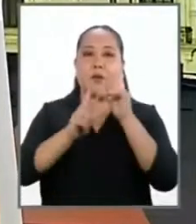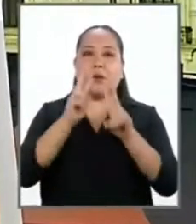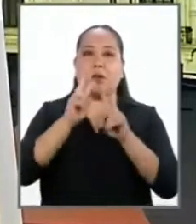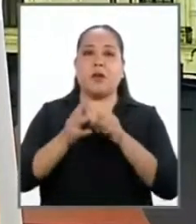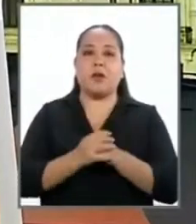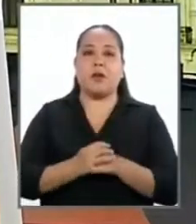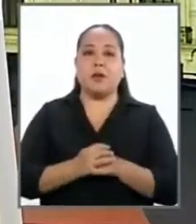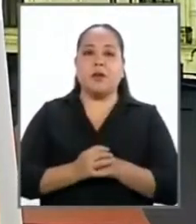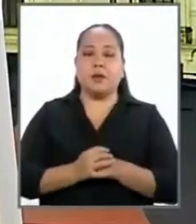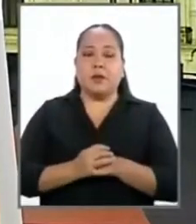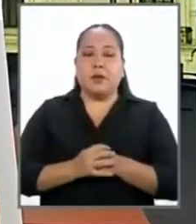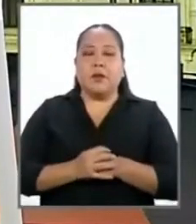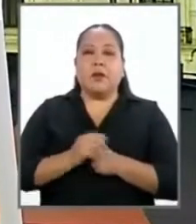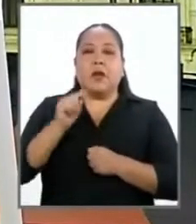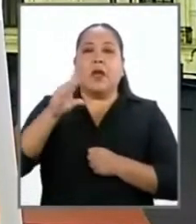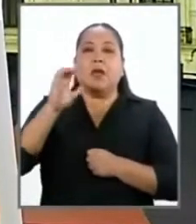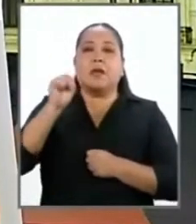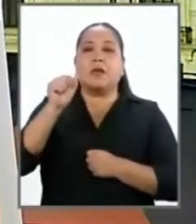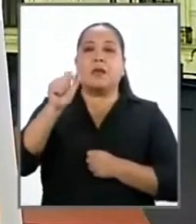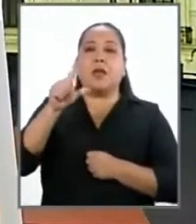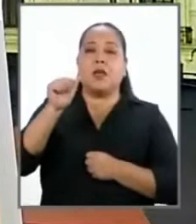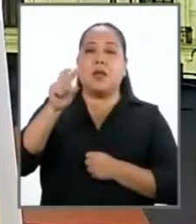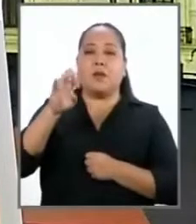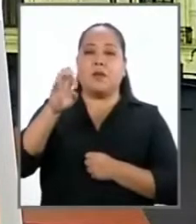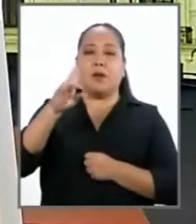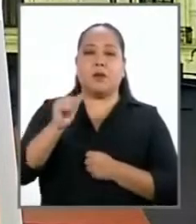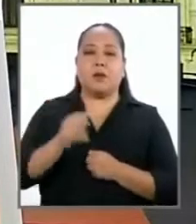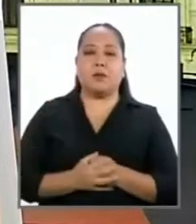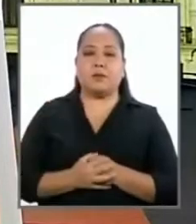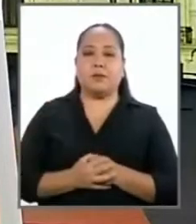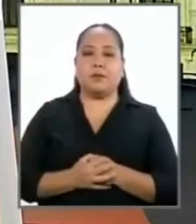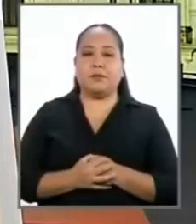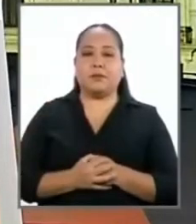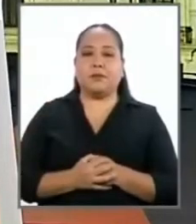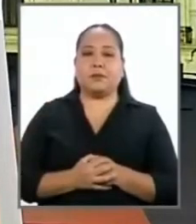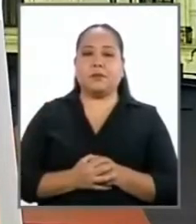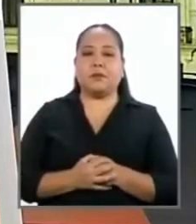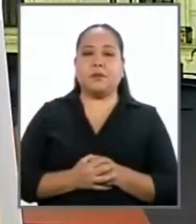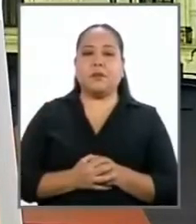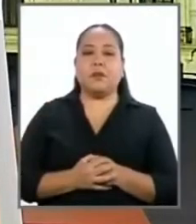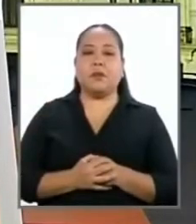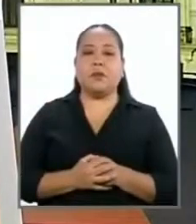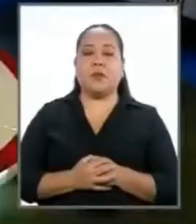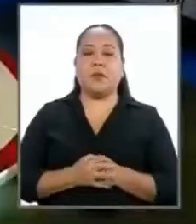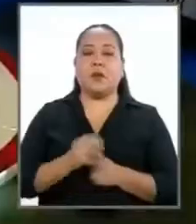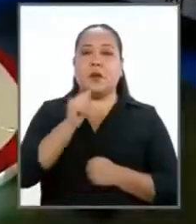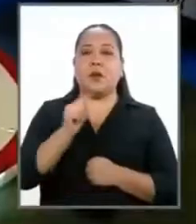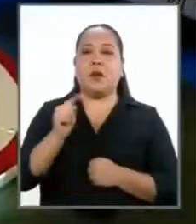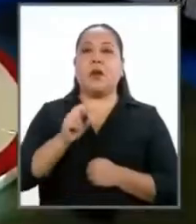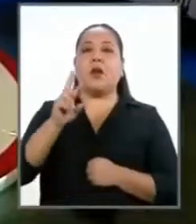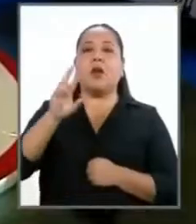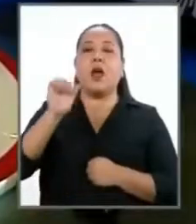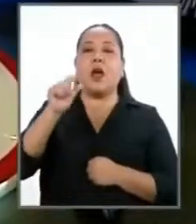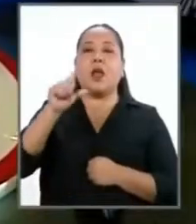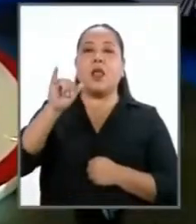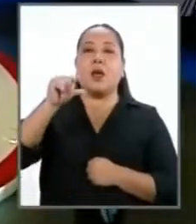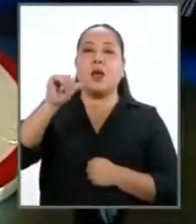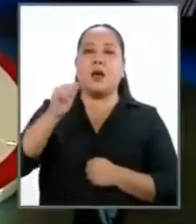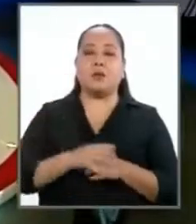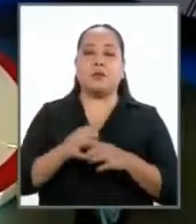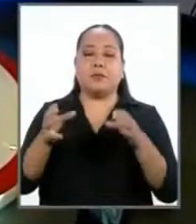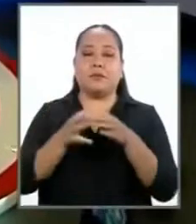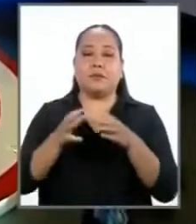al candidato Daniel Salaverri del Partido Democrático Somos Perú y al candidato Rafael López Aliaga de Renovación Popular